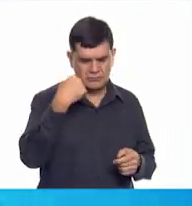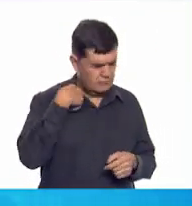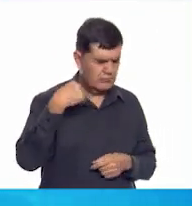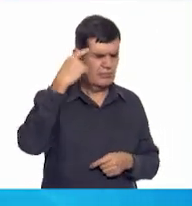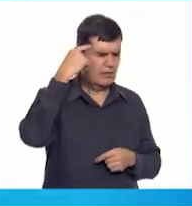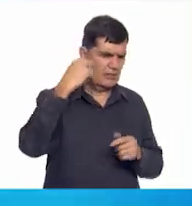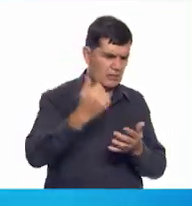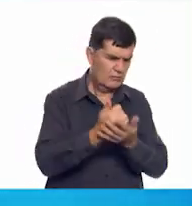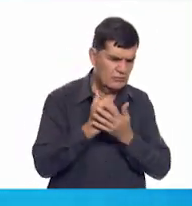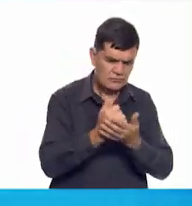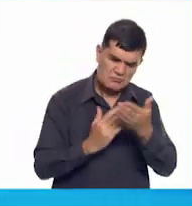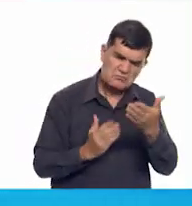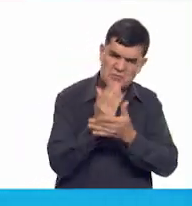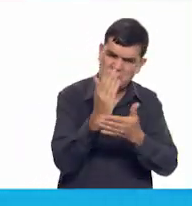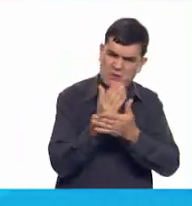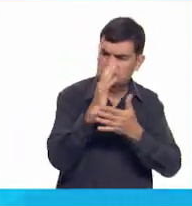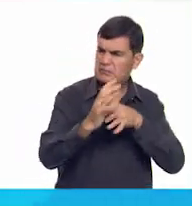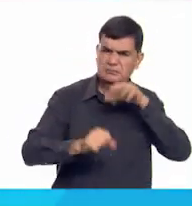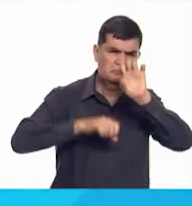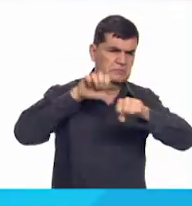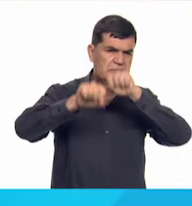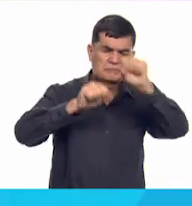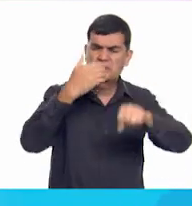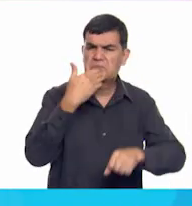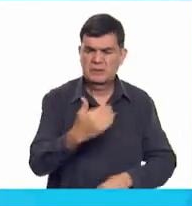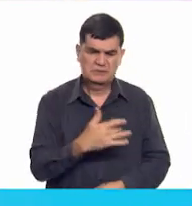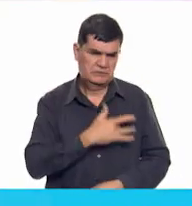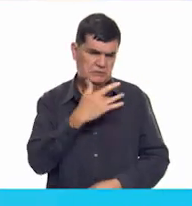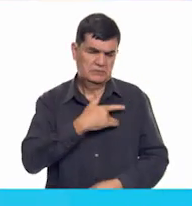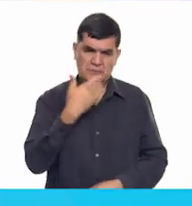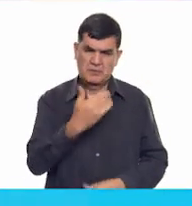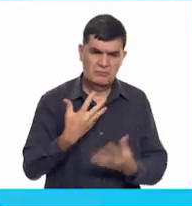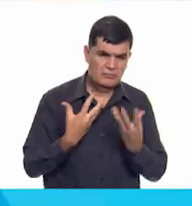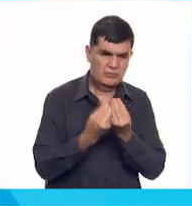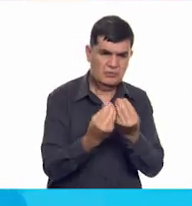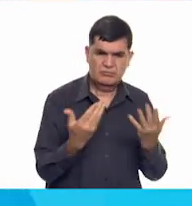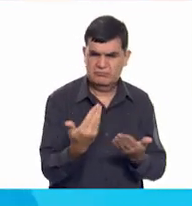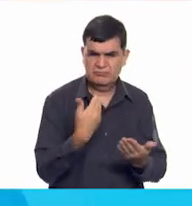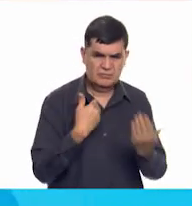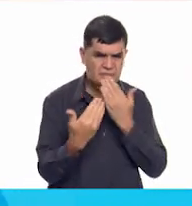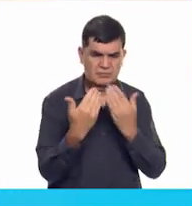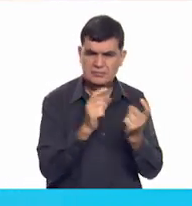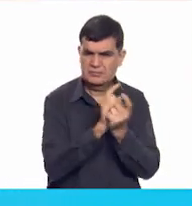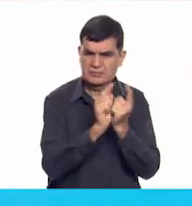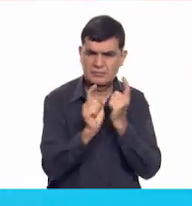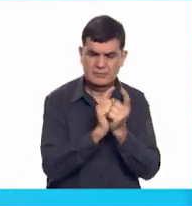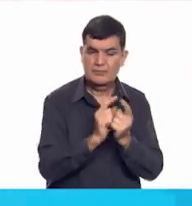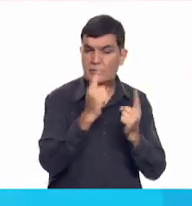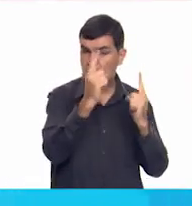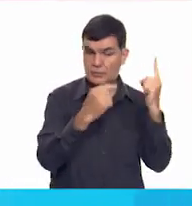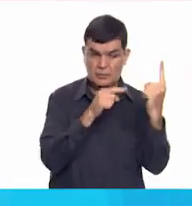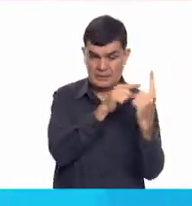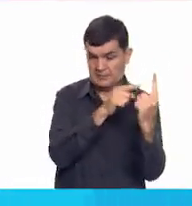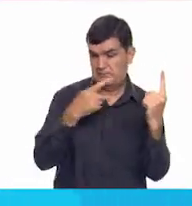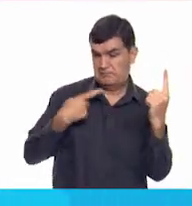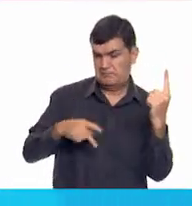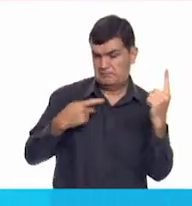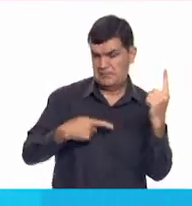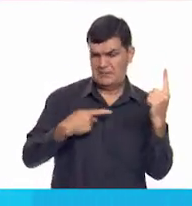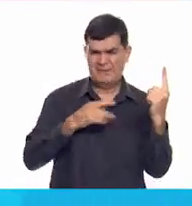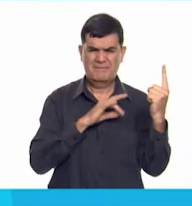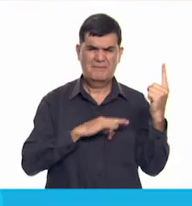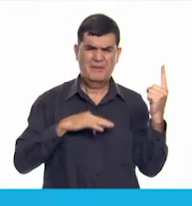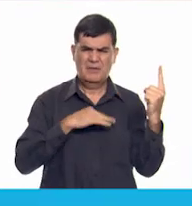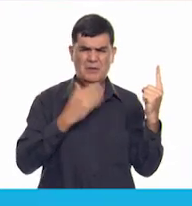metas y me hacen sentir bien cada vez que convivo con ellas. Hay una persona que es muy